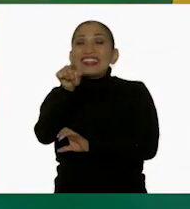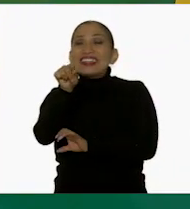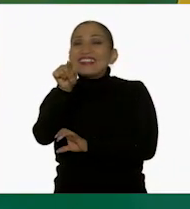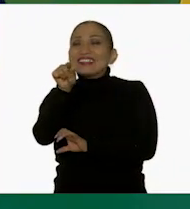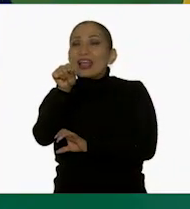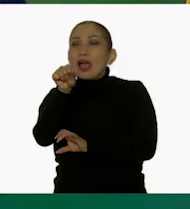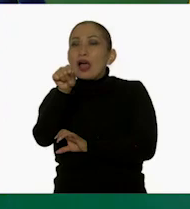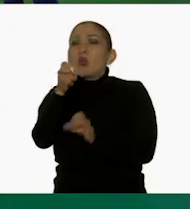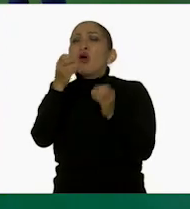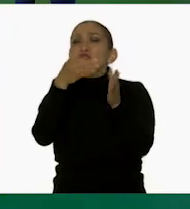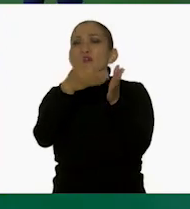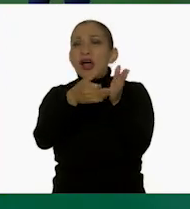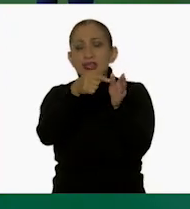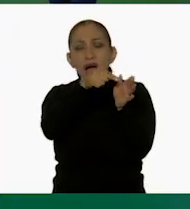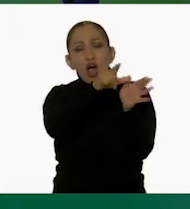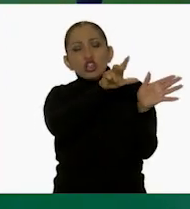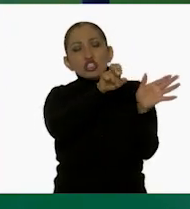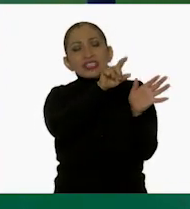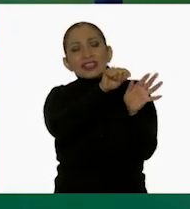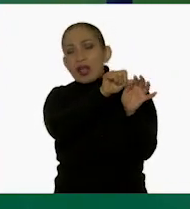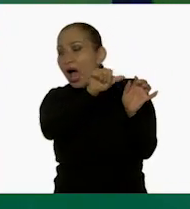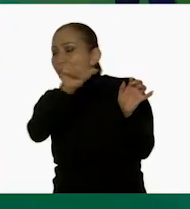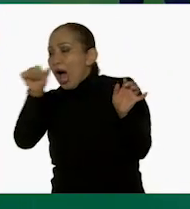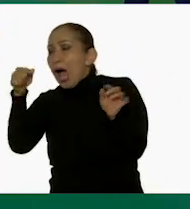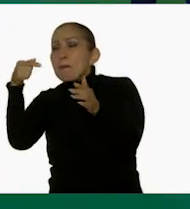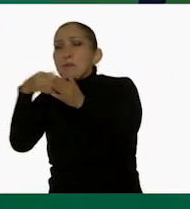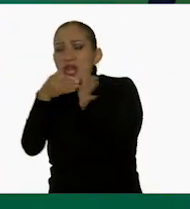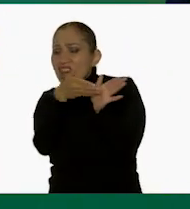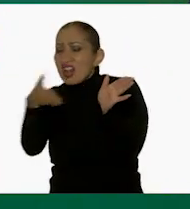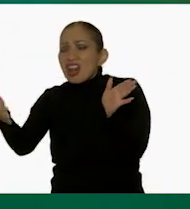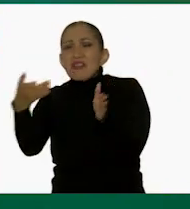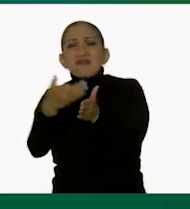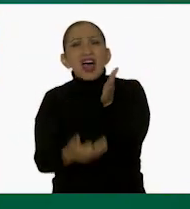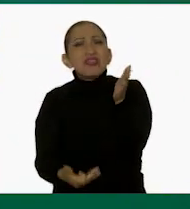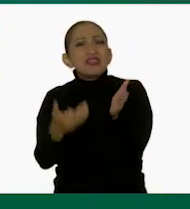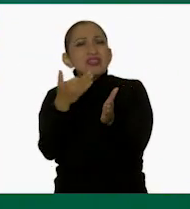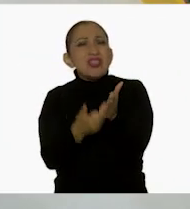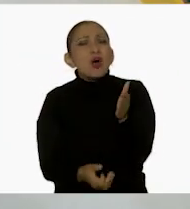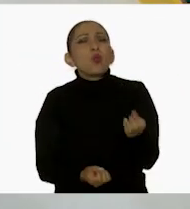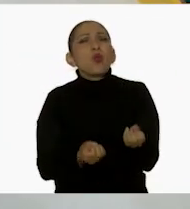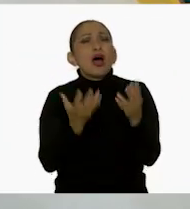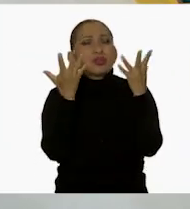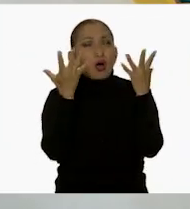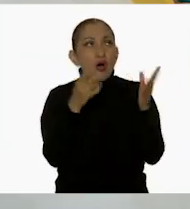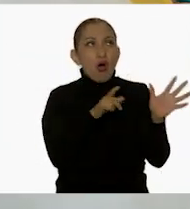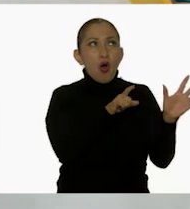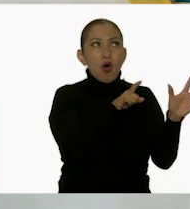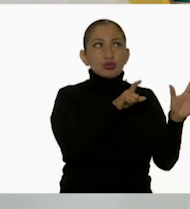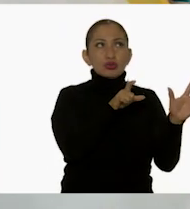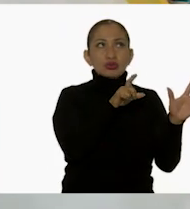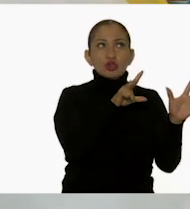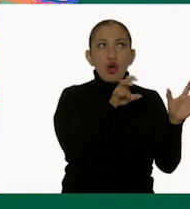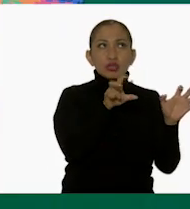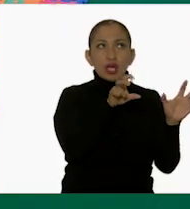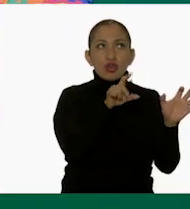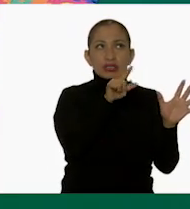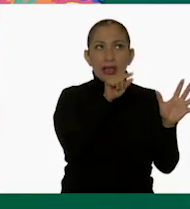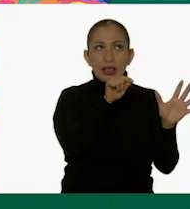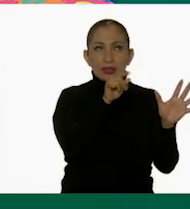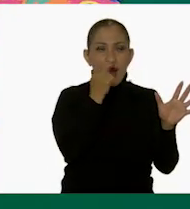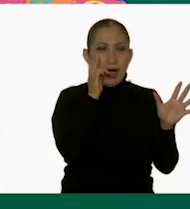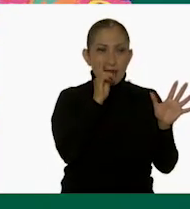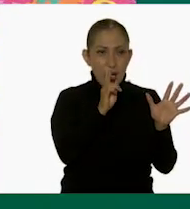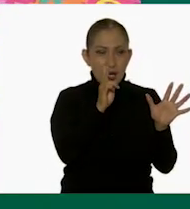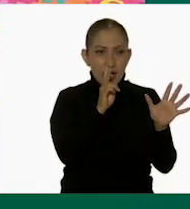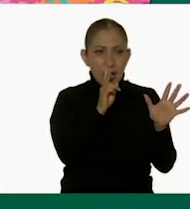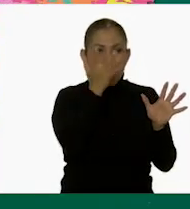¿cuánto me falta para llegar a mil? ¿En el 870? A ver, vamos a contar